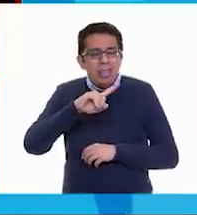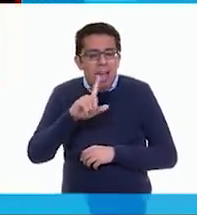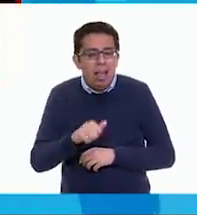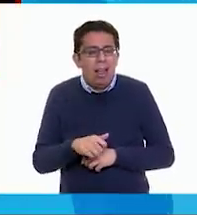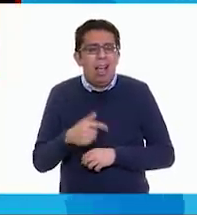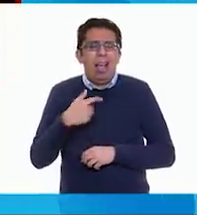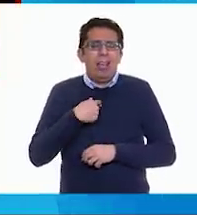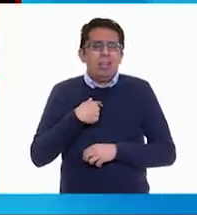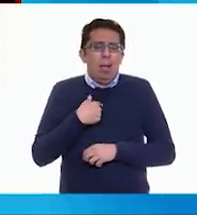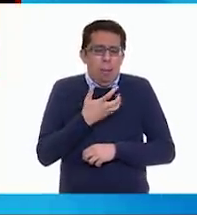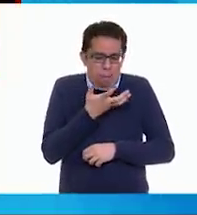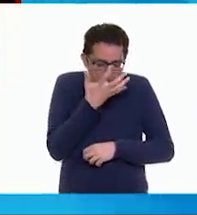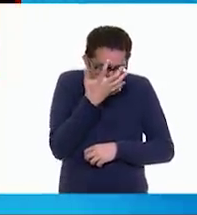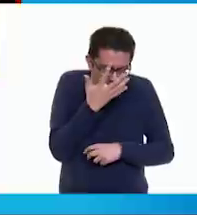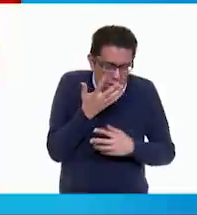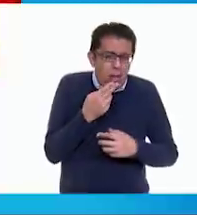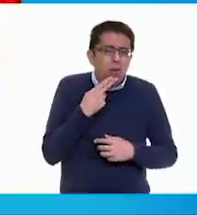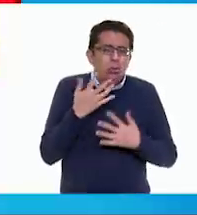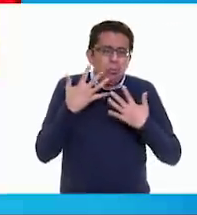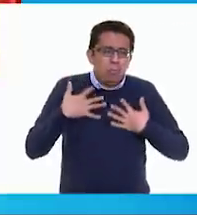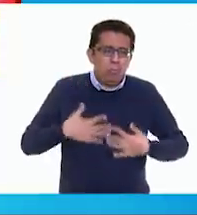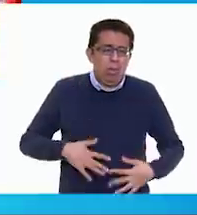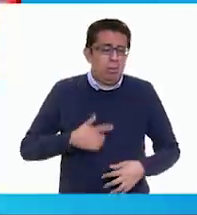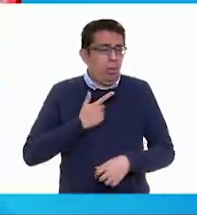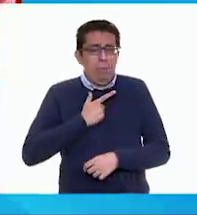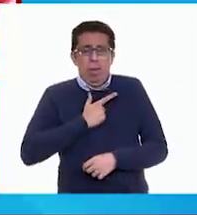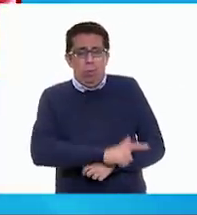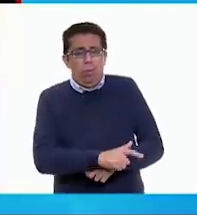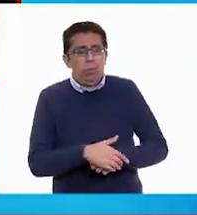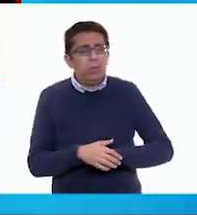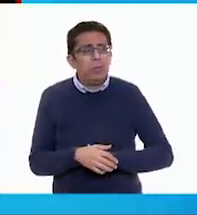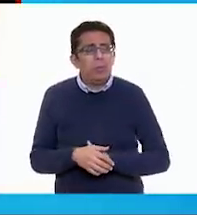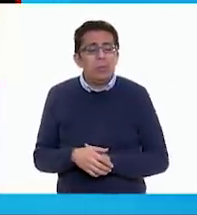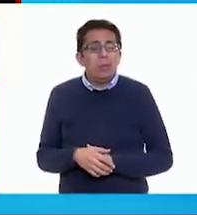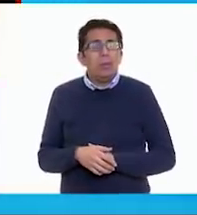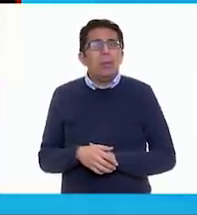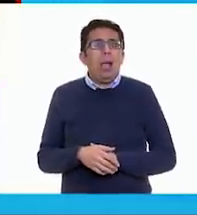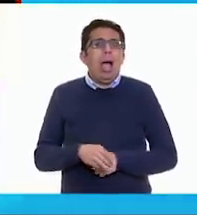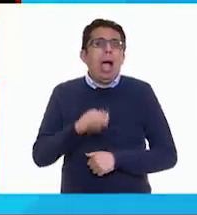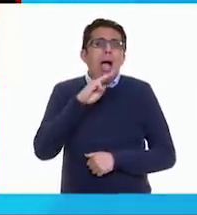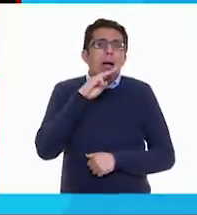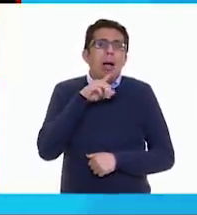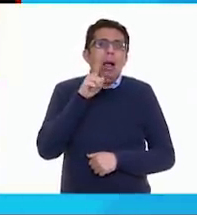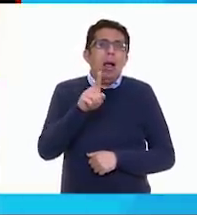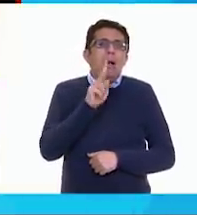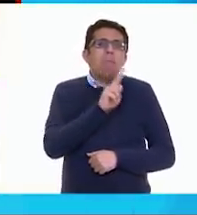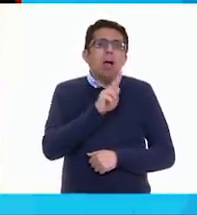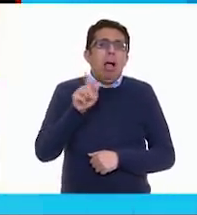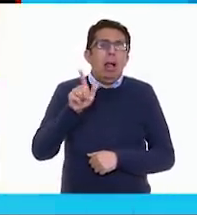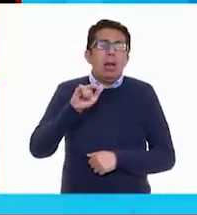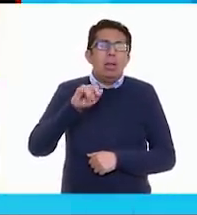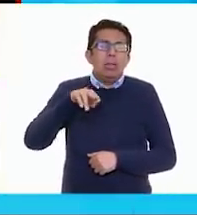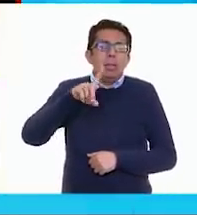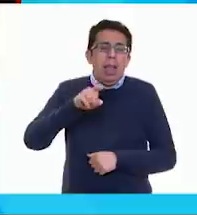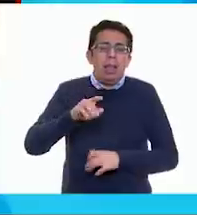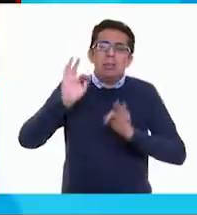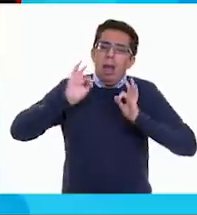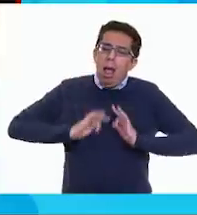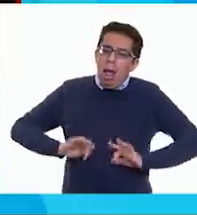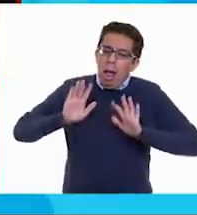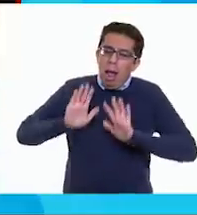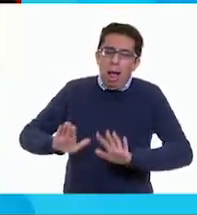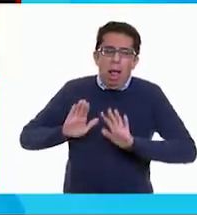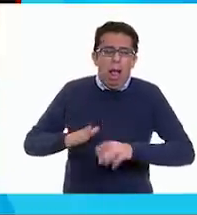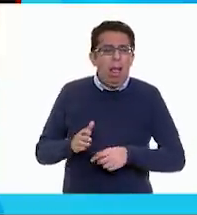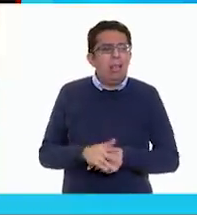me da pena ponérmelo. No me gusta. Ay, mamá, ya te pareces al lindo. Cálmate. ¿Qué